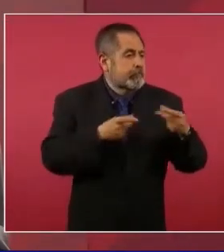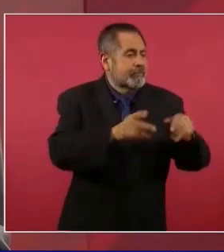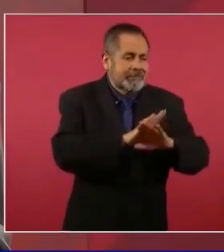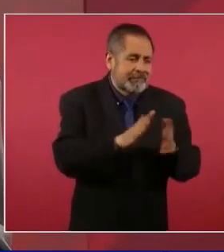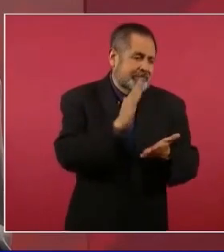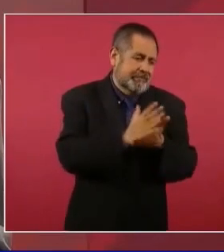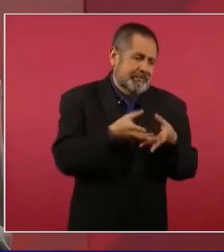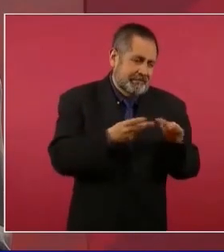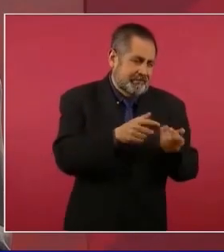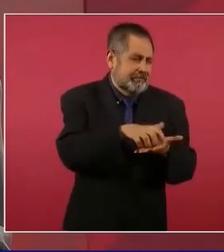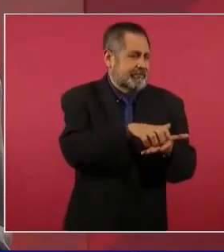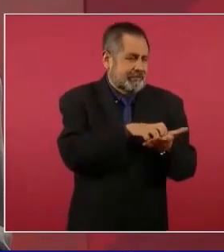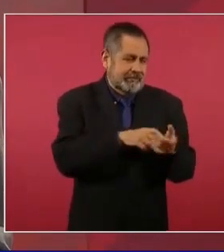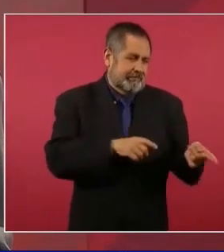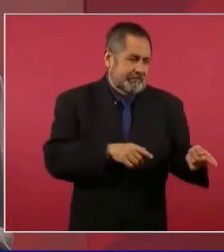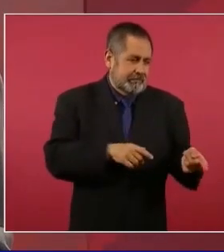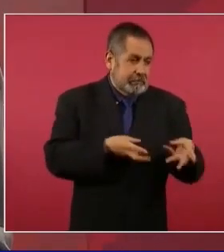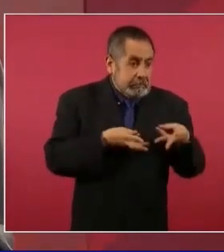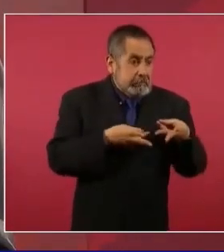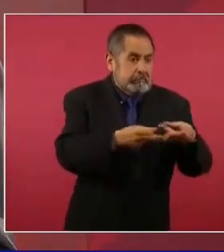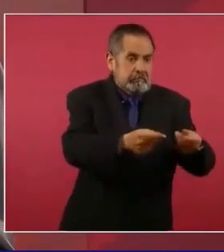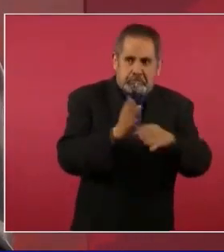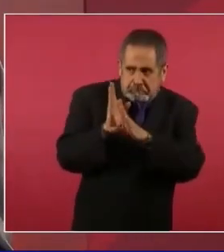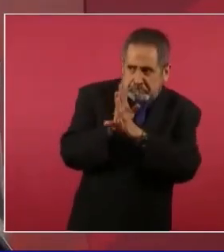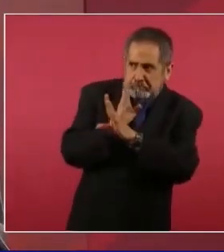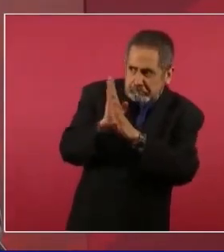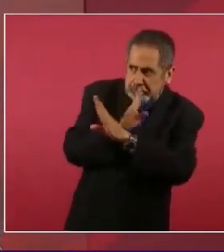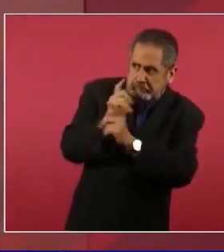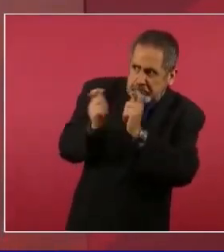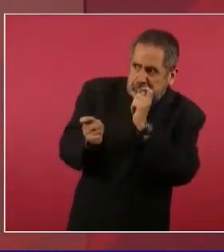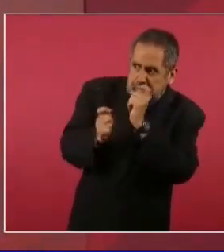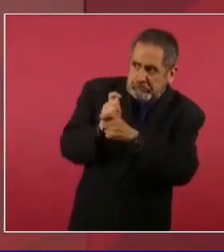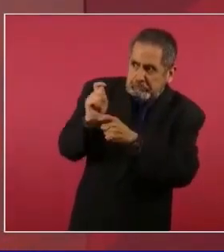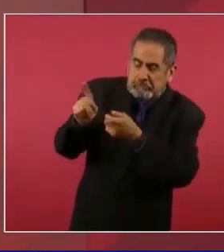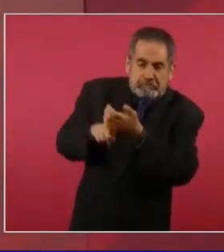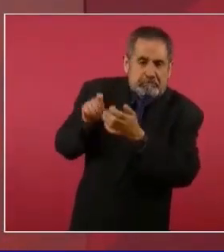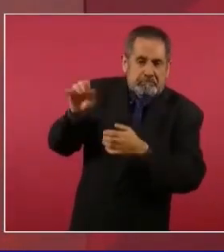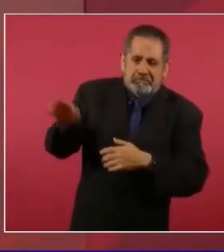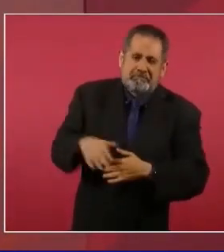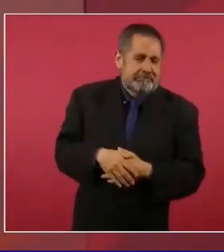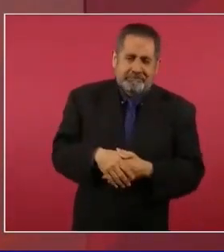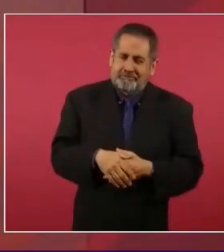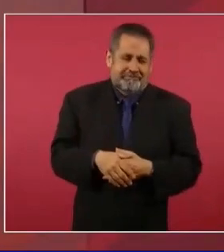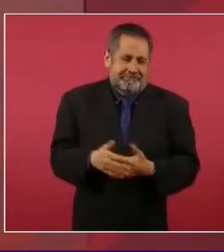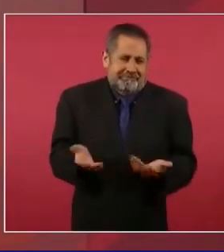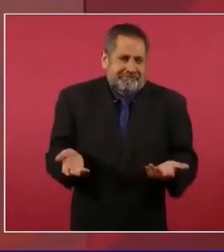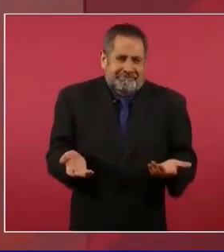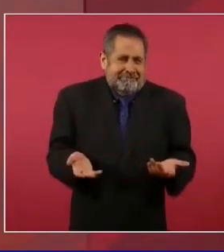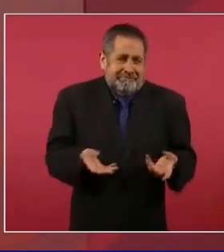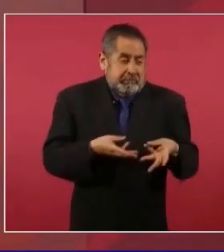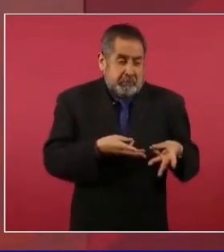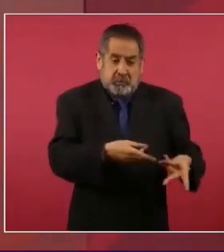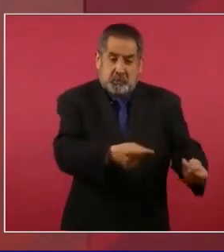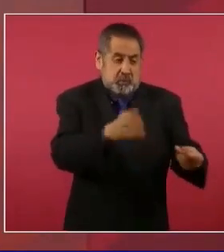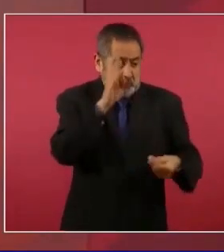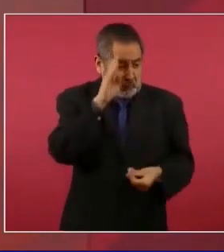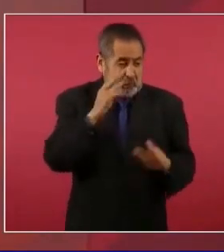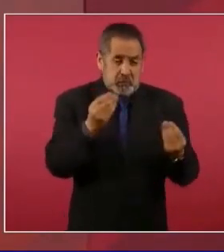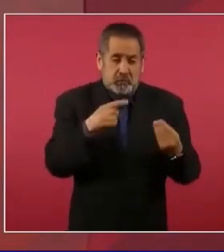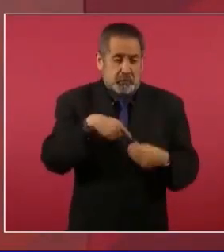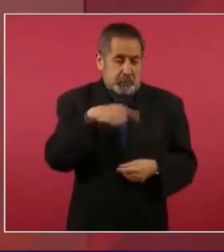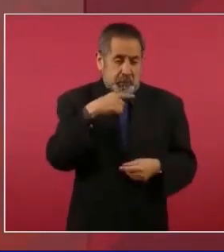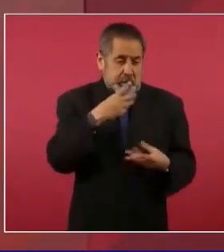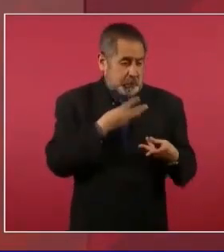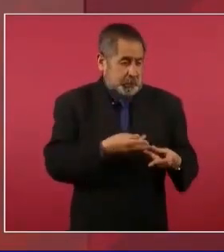en estar espiando, porque todo su cuesta muchísimo o en estar